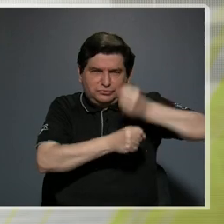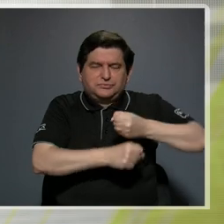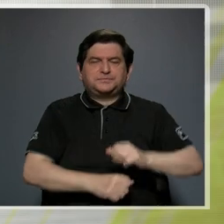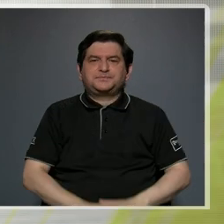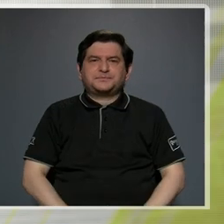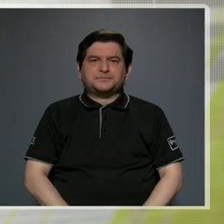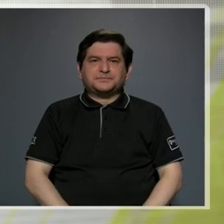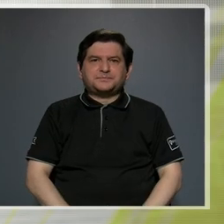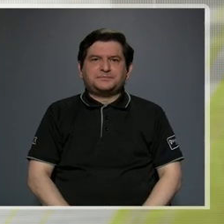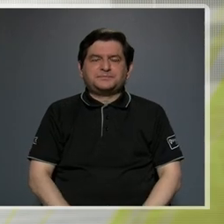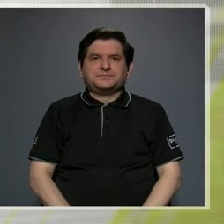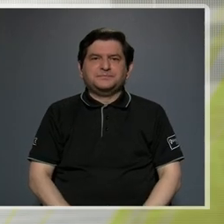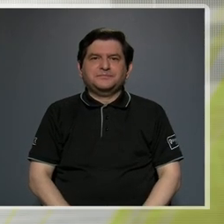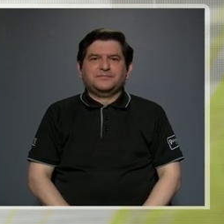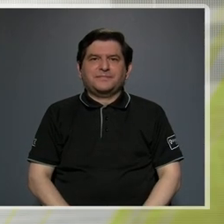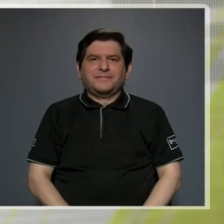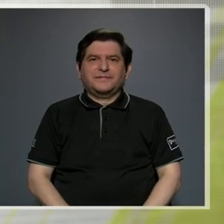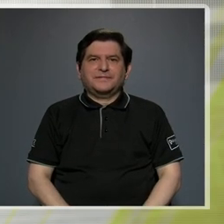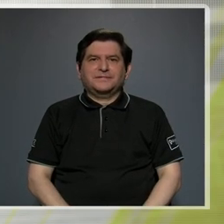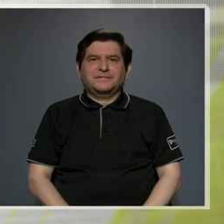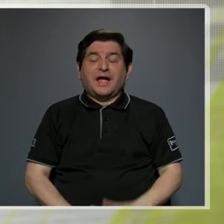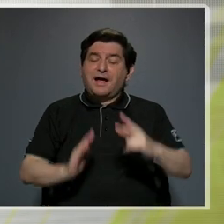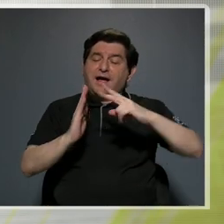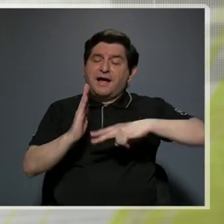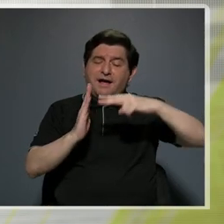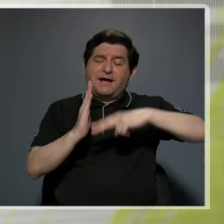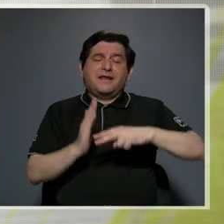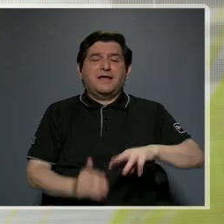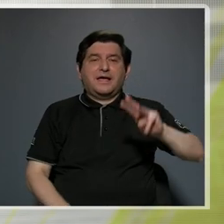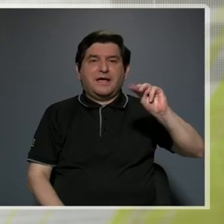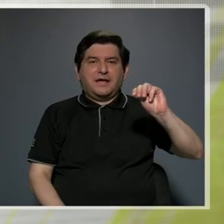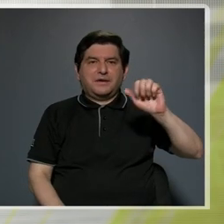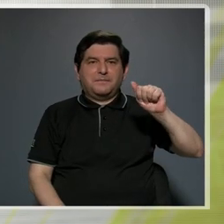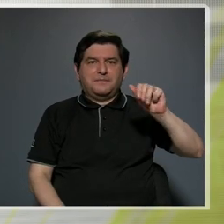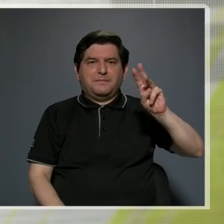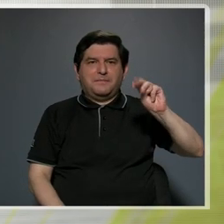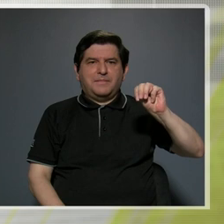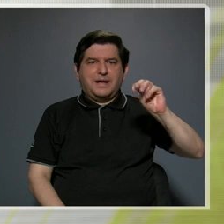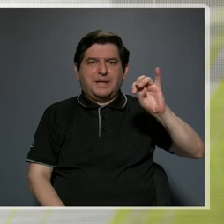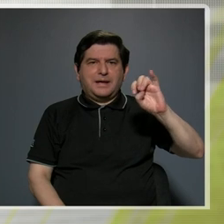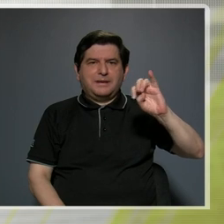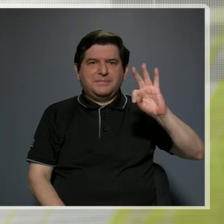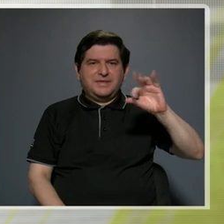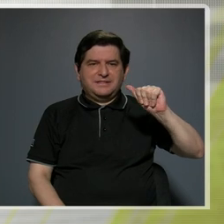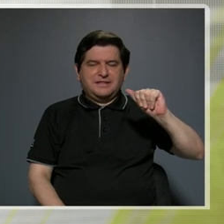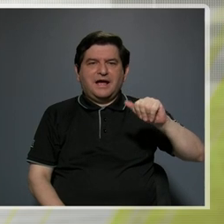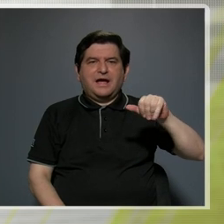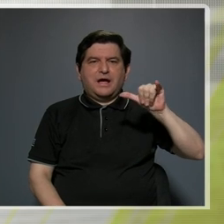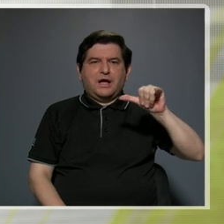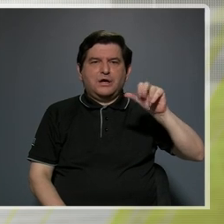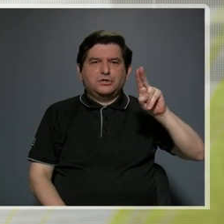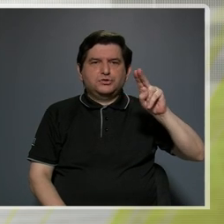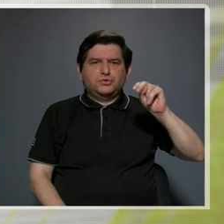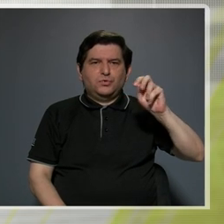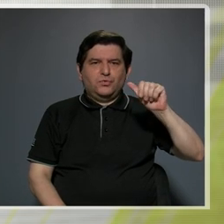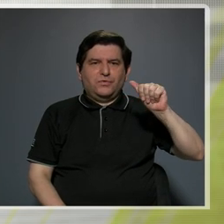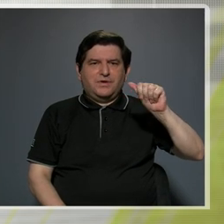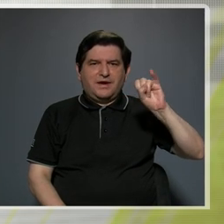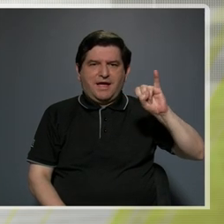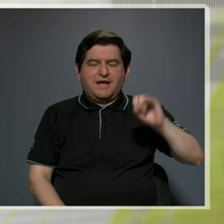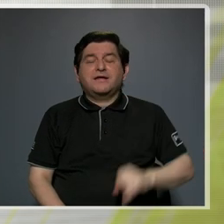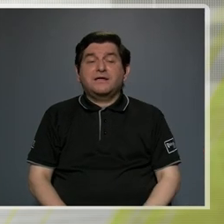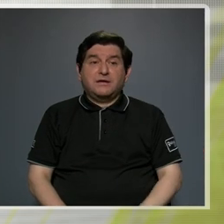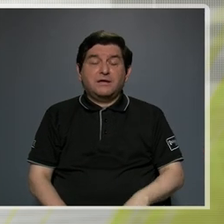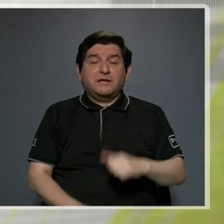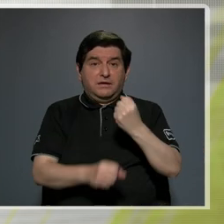quien no ha leído Mamita Yunay y el que no lo ha leído, pues debería retomar Mamita Yunay,